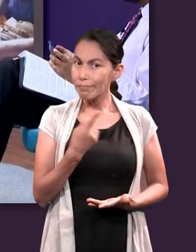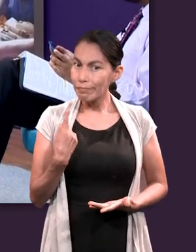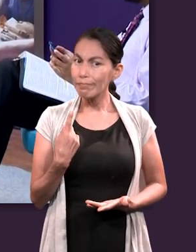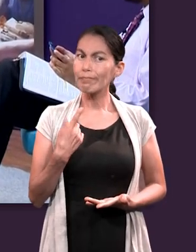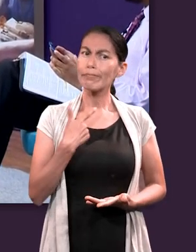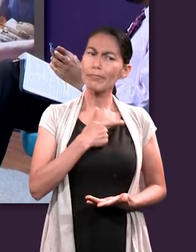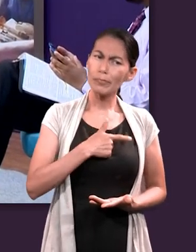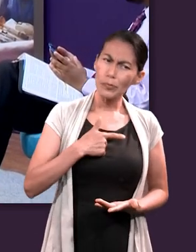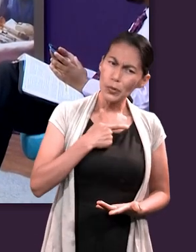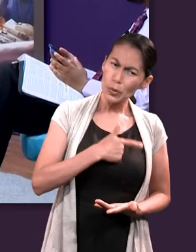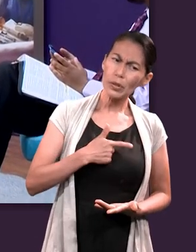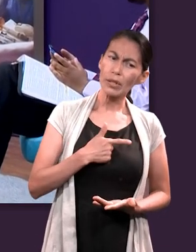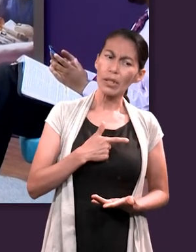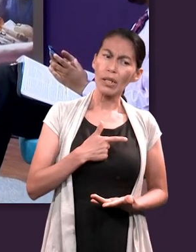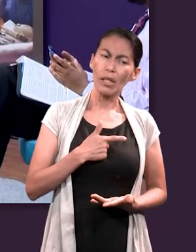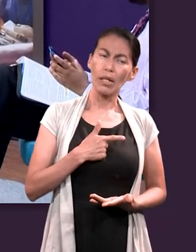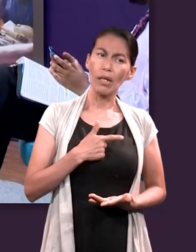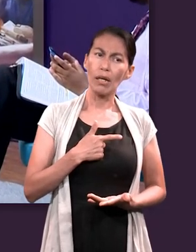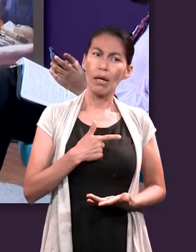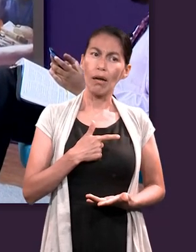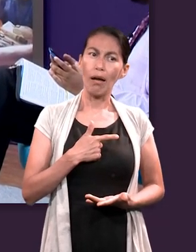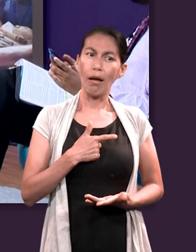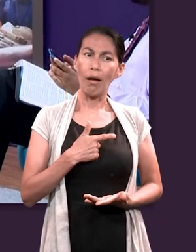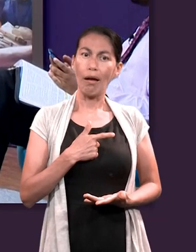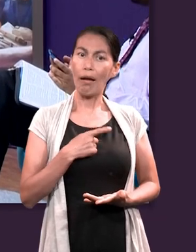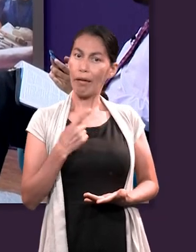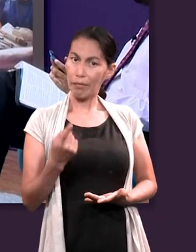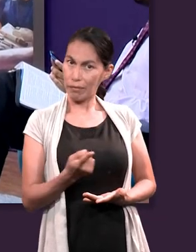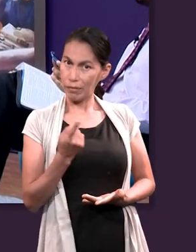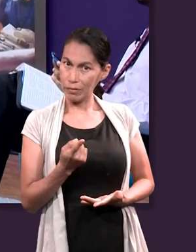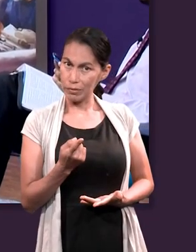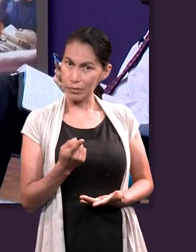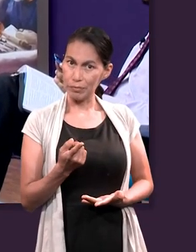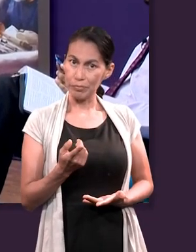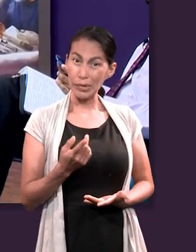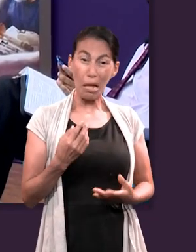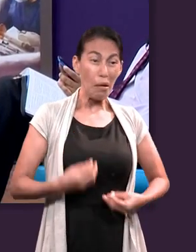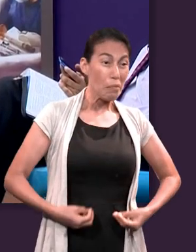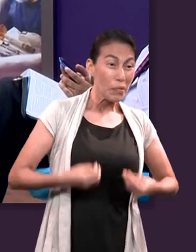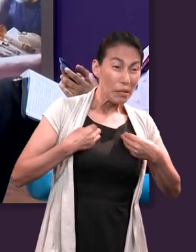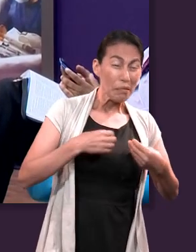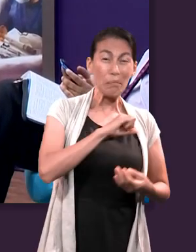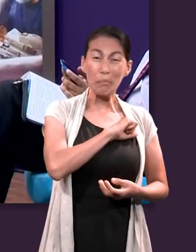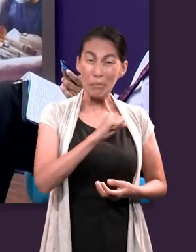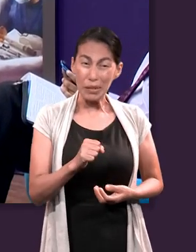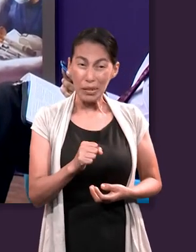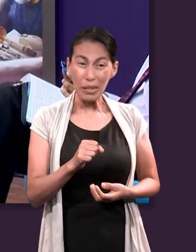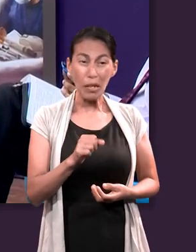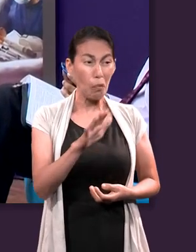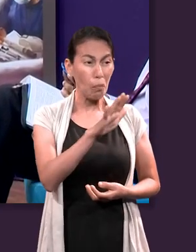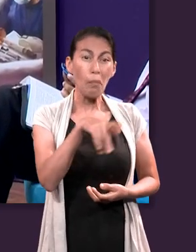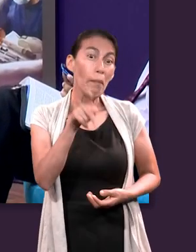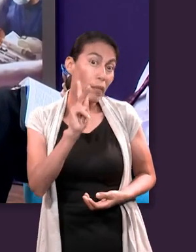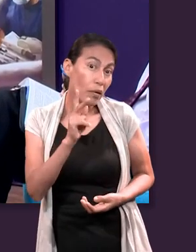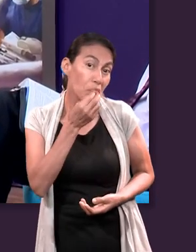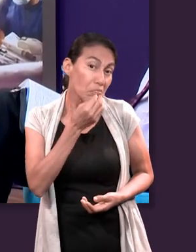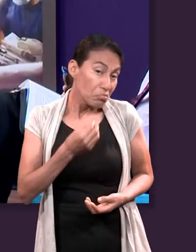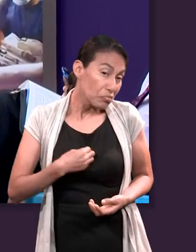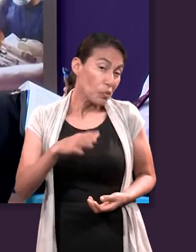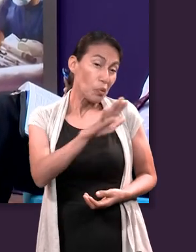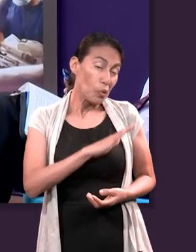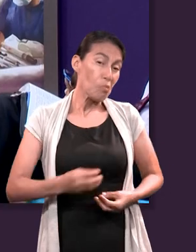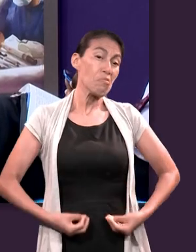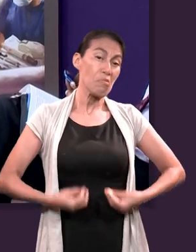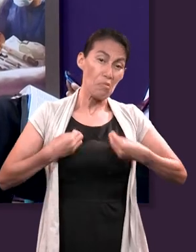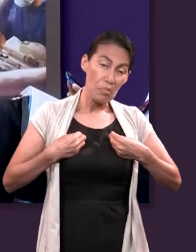gusta la idea de que no vamos a morir. A pesar de lo mala que puede ser la vida, de alguna forma todos queremos seguir